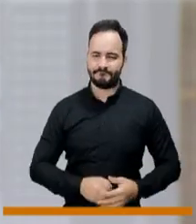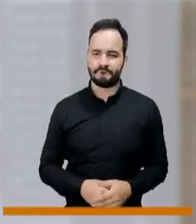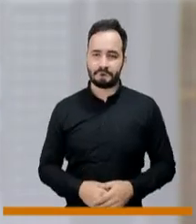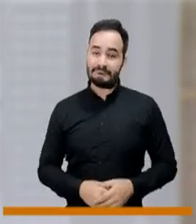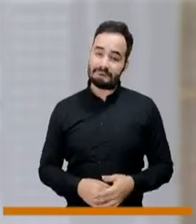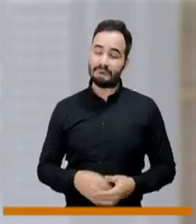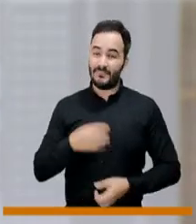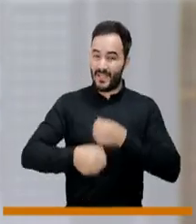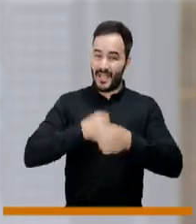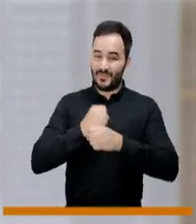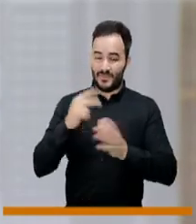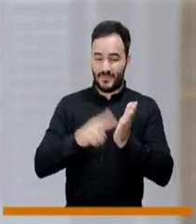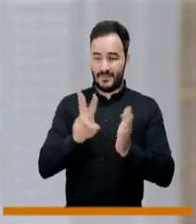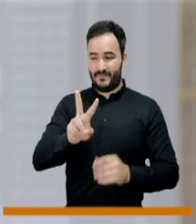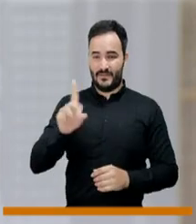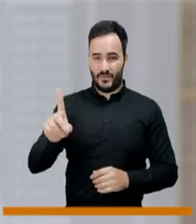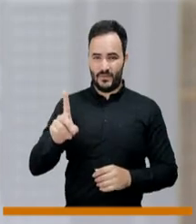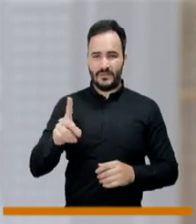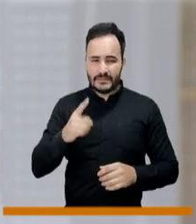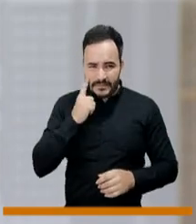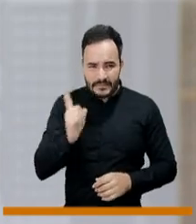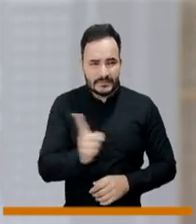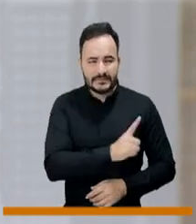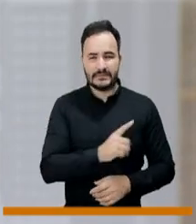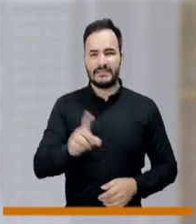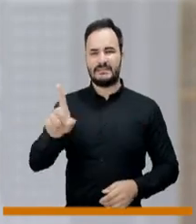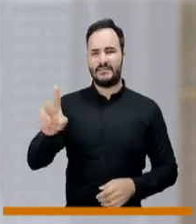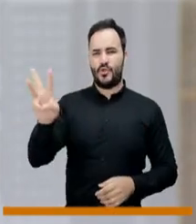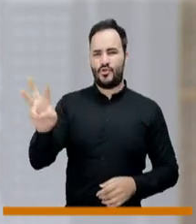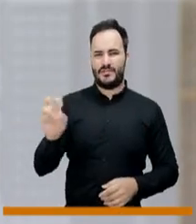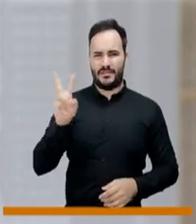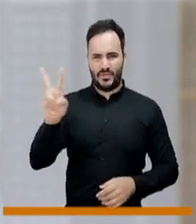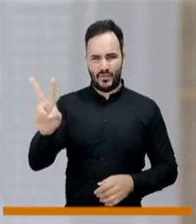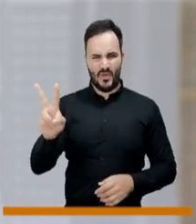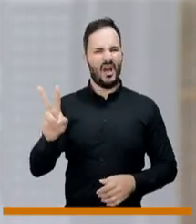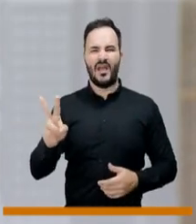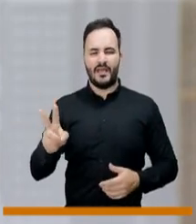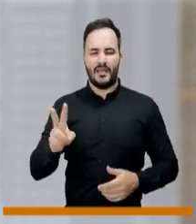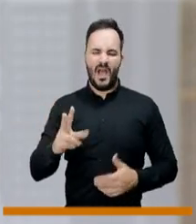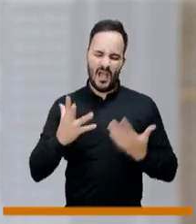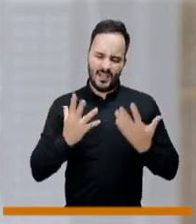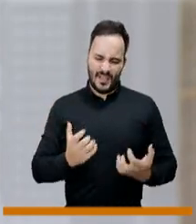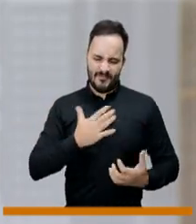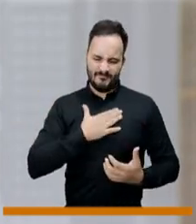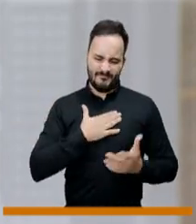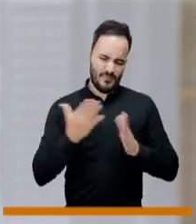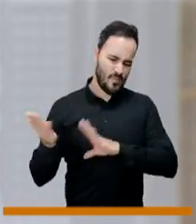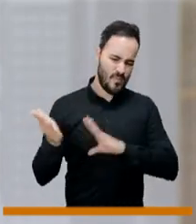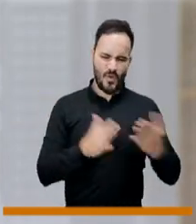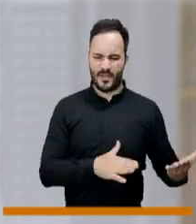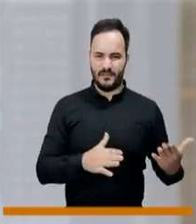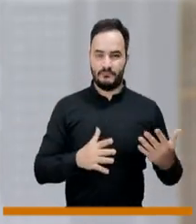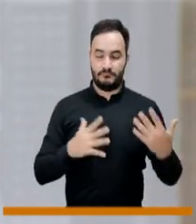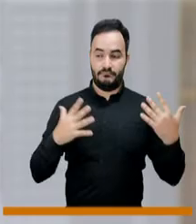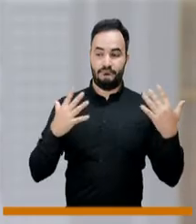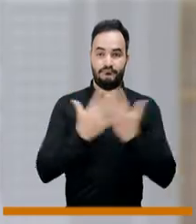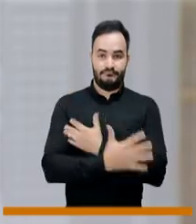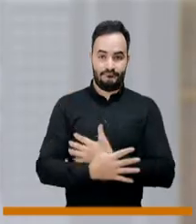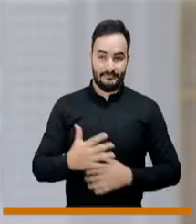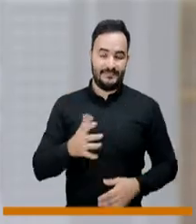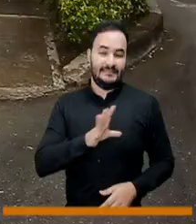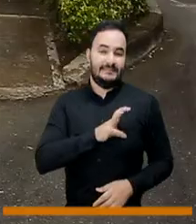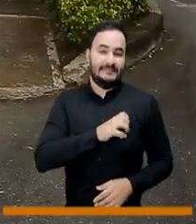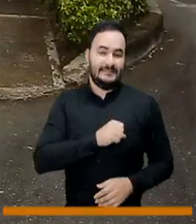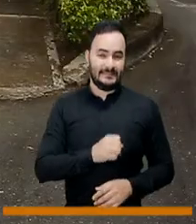duele, para el año 2021 se presentaron 182 casos de muerte por suicidio, esas son muchas